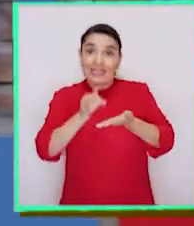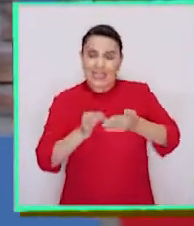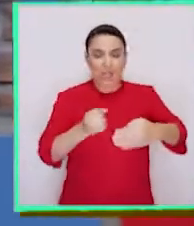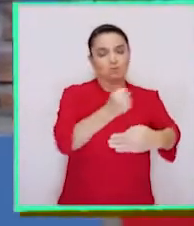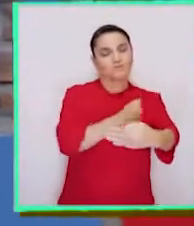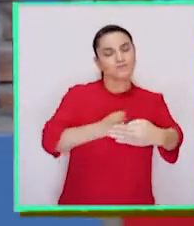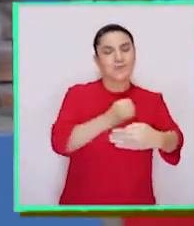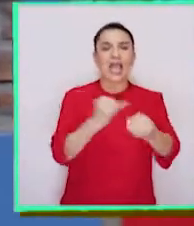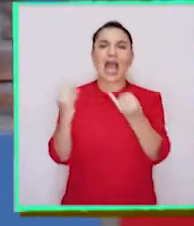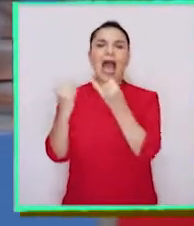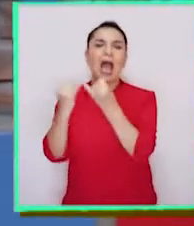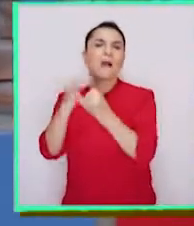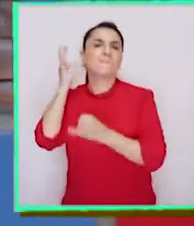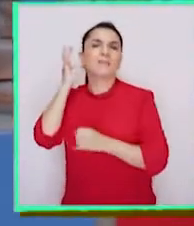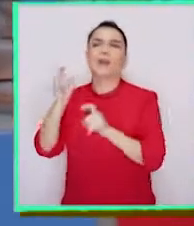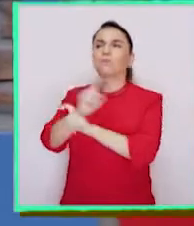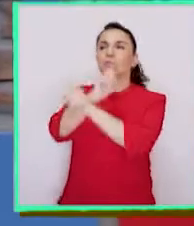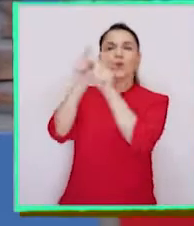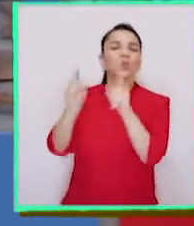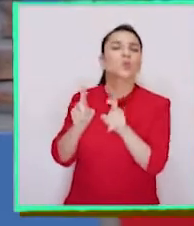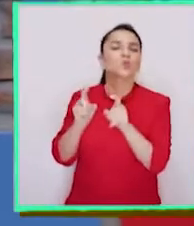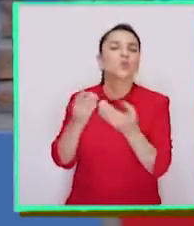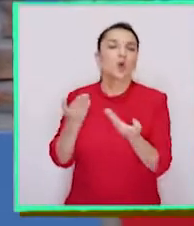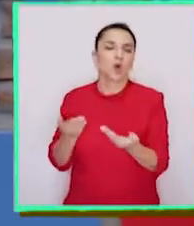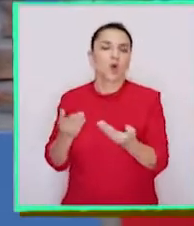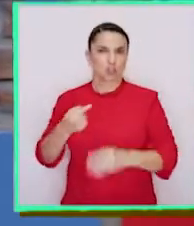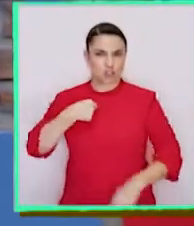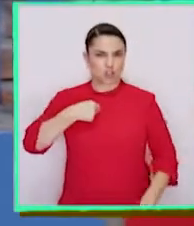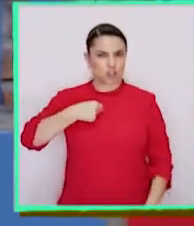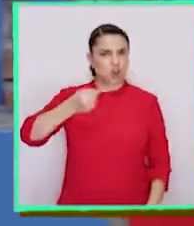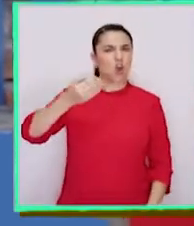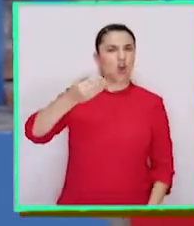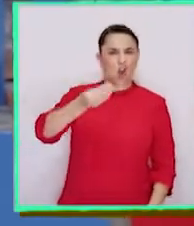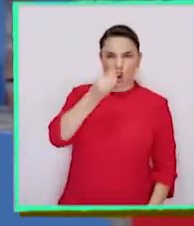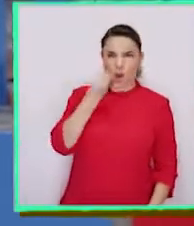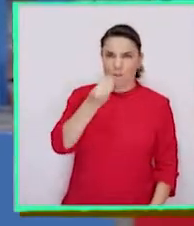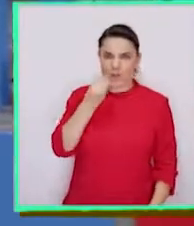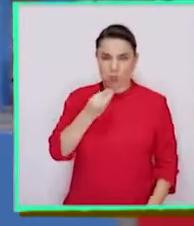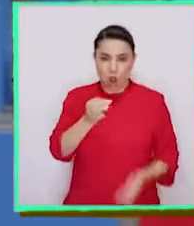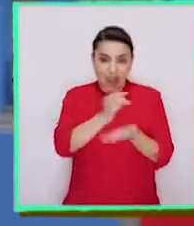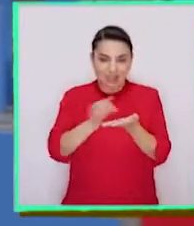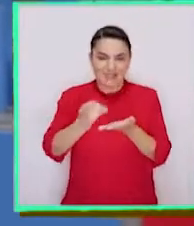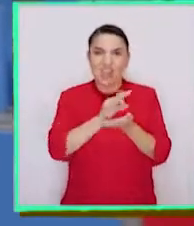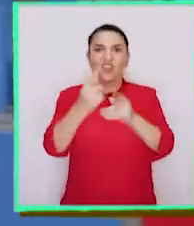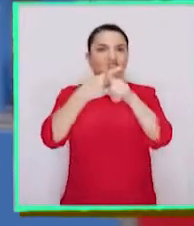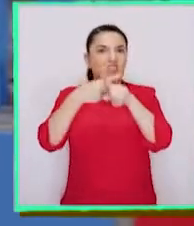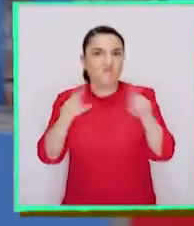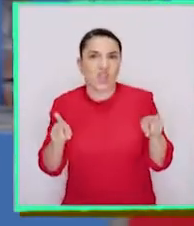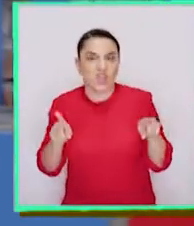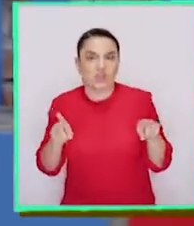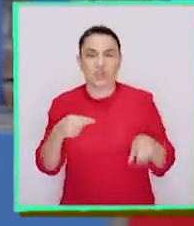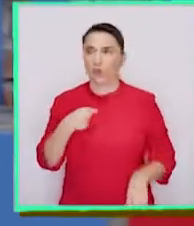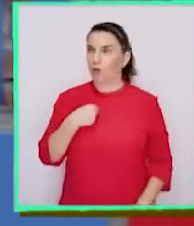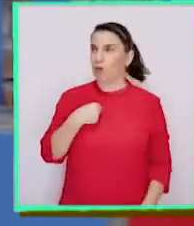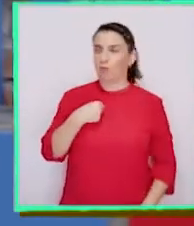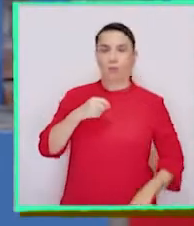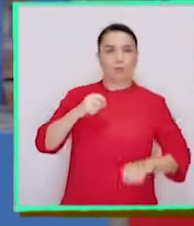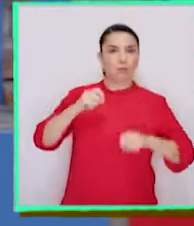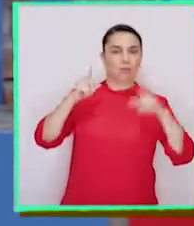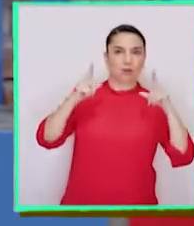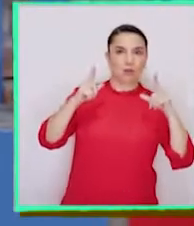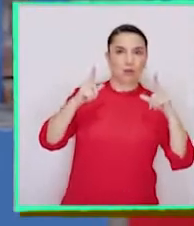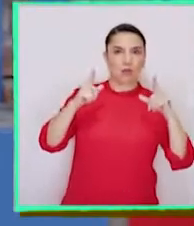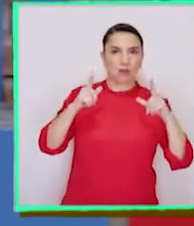lentejas, una amiga me preguntó si alguna vez había comido lentejas en otra preparación. Y quedé ¡plop!